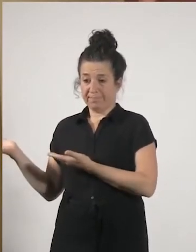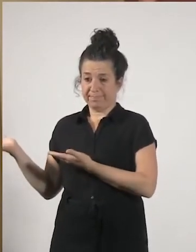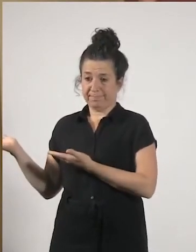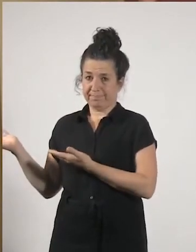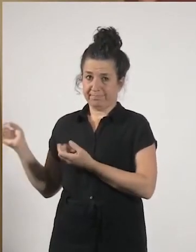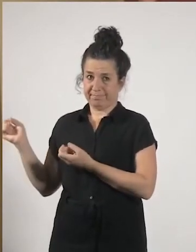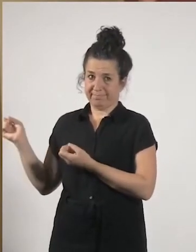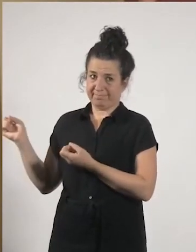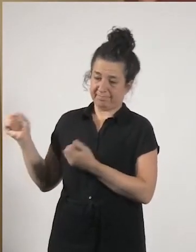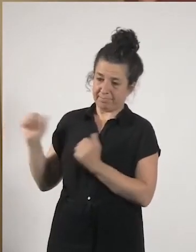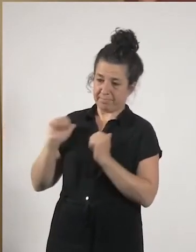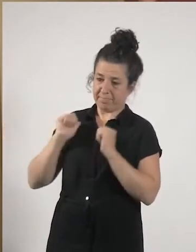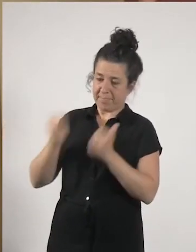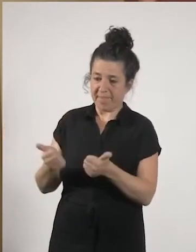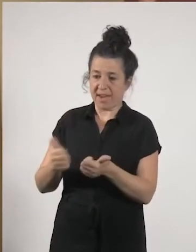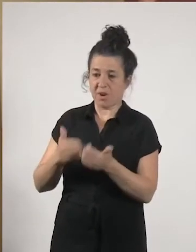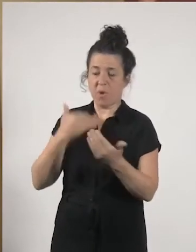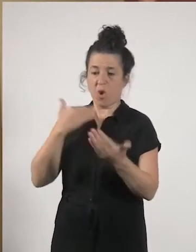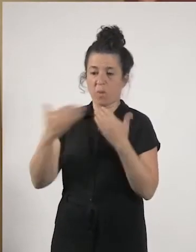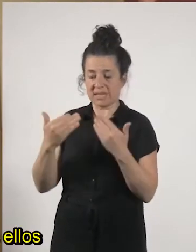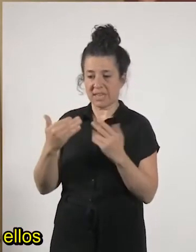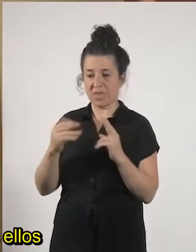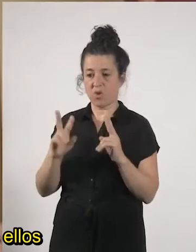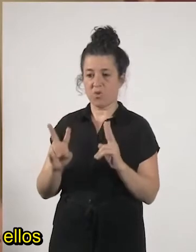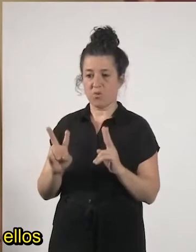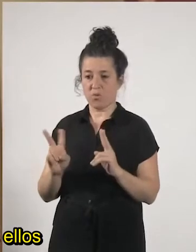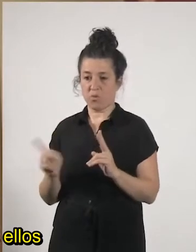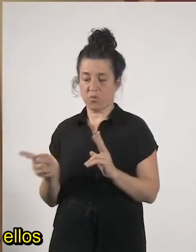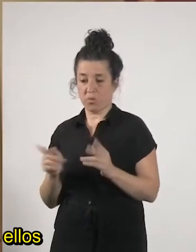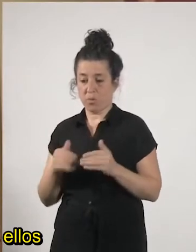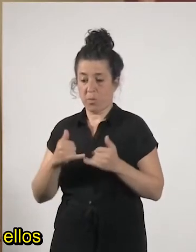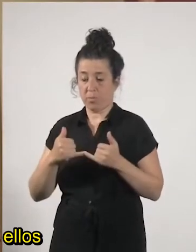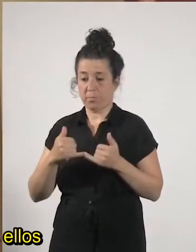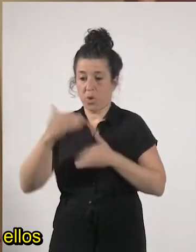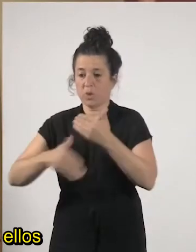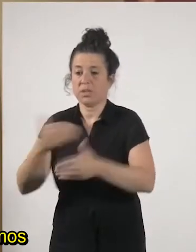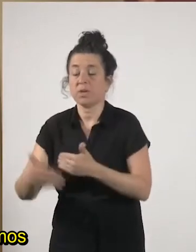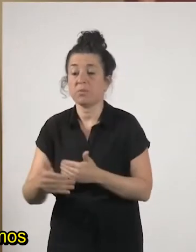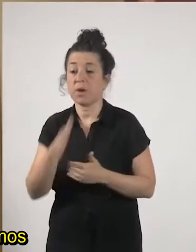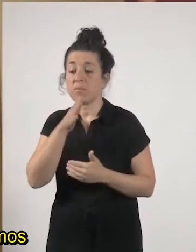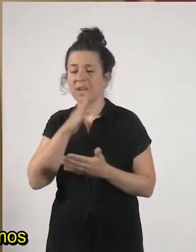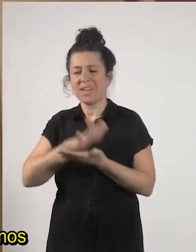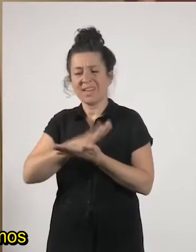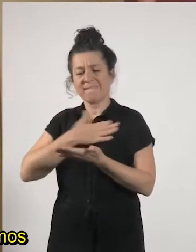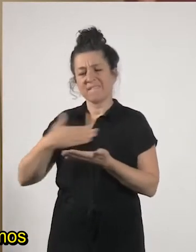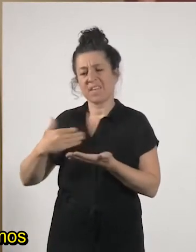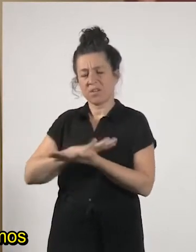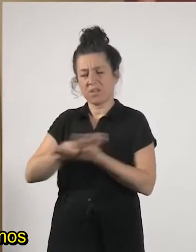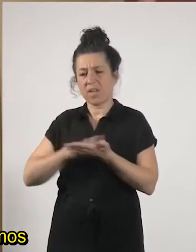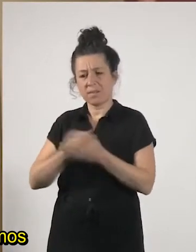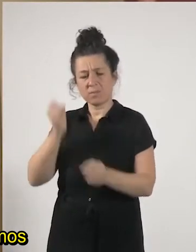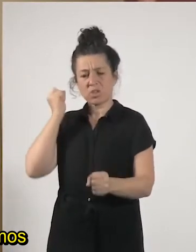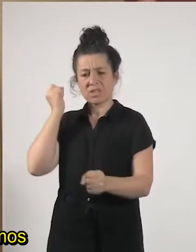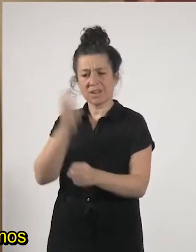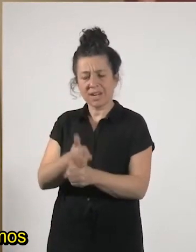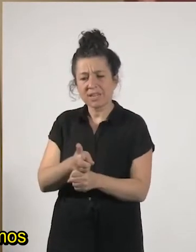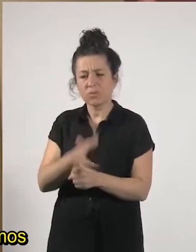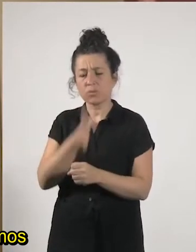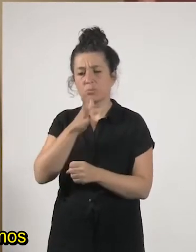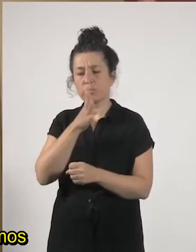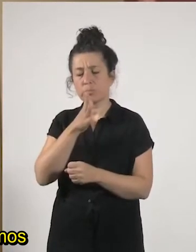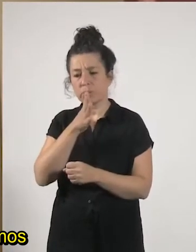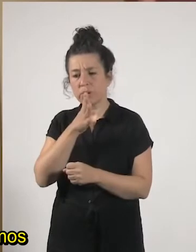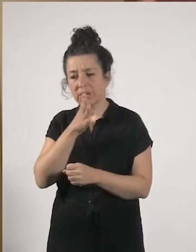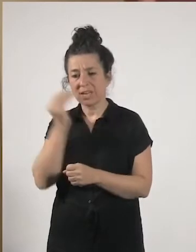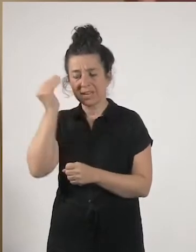que hablásemos de retos creo que venimos hablando de todos ellos porque a la hora de analizar la situación en la que nos